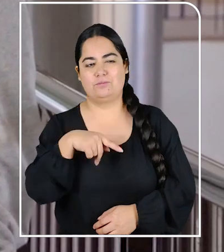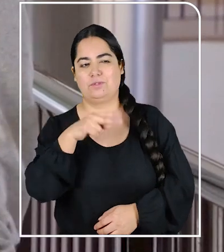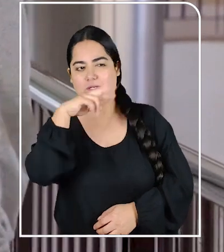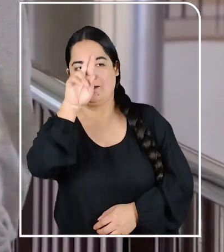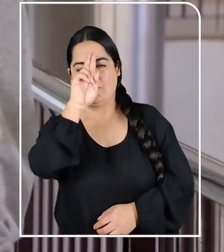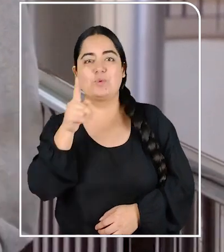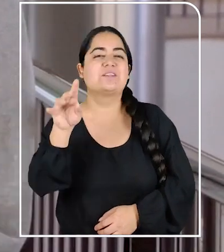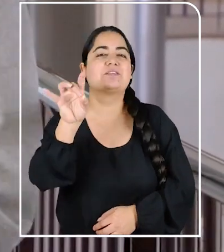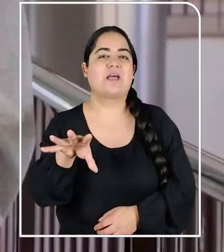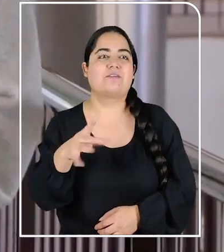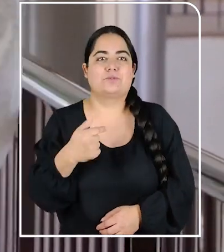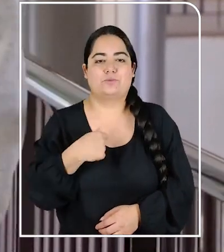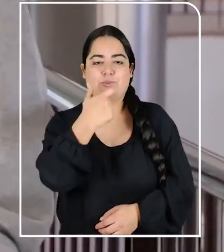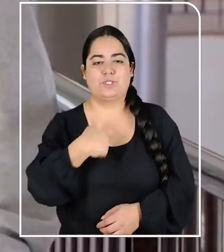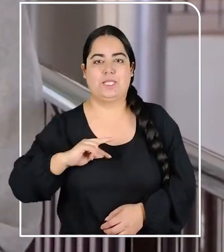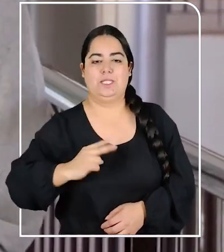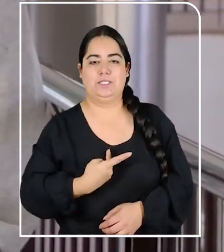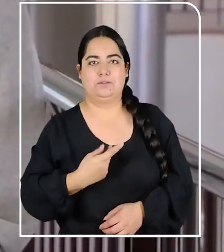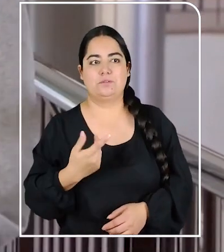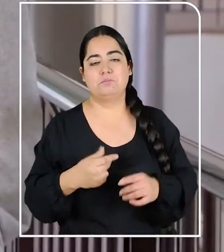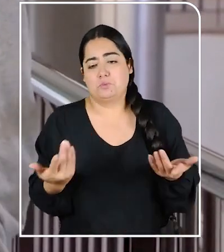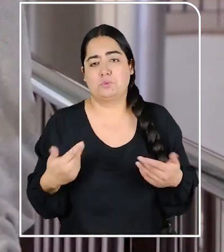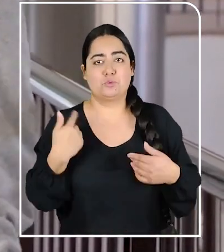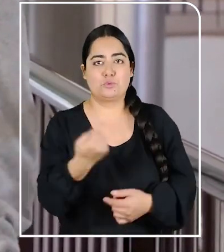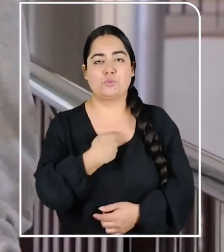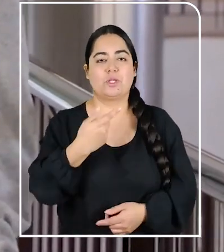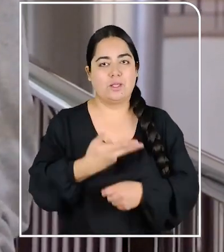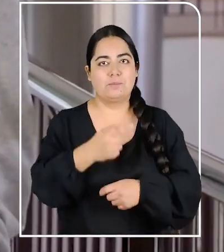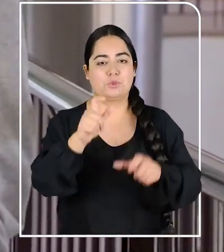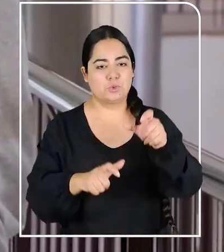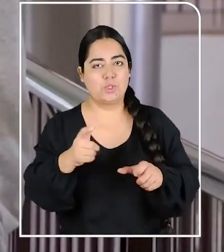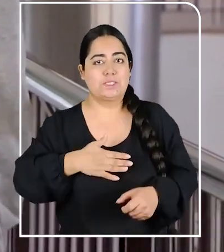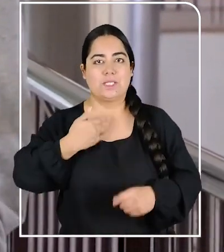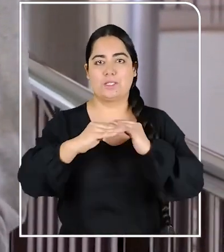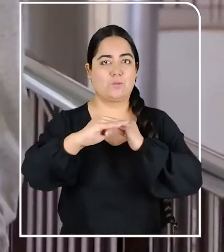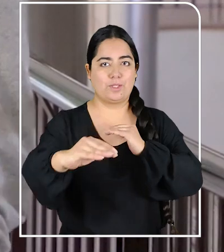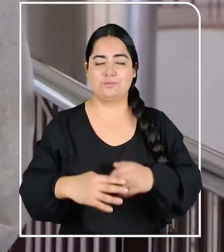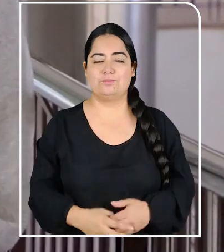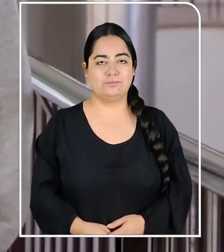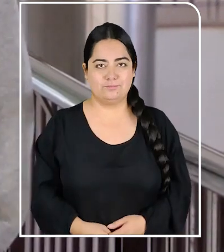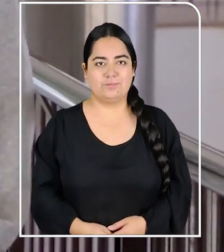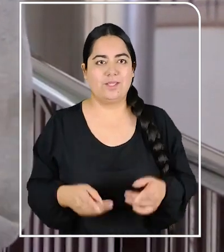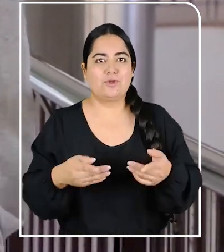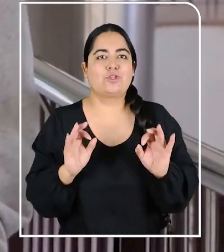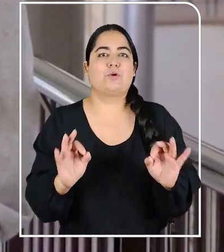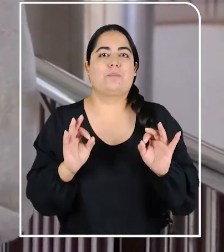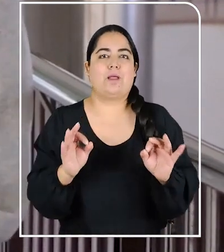mira extraño cuando ya saben que eres trans, si existimos somos personas y también sentimos igual que ellos.